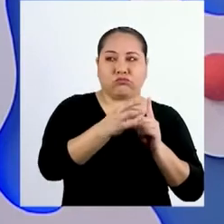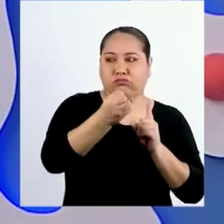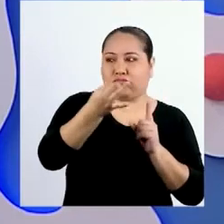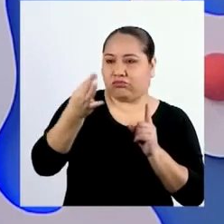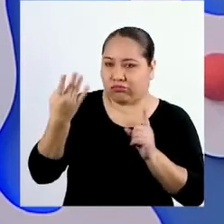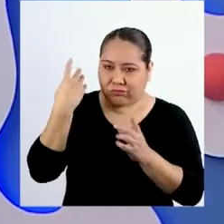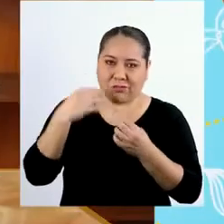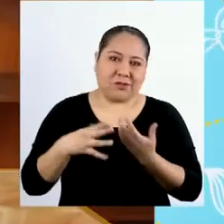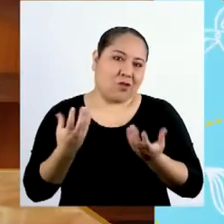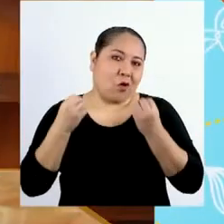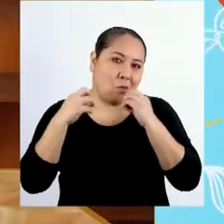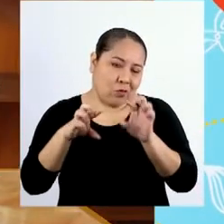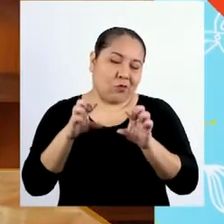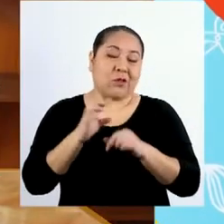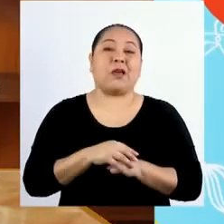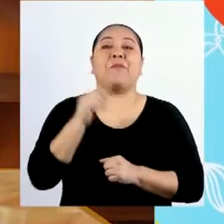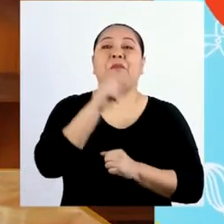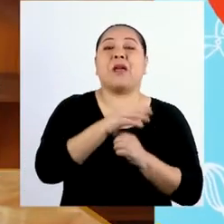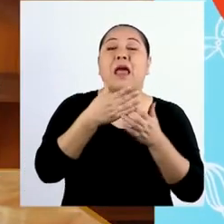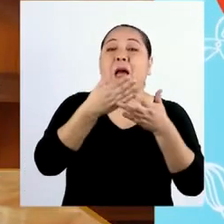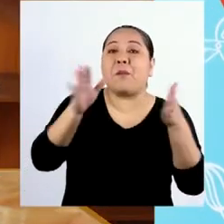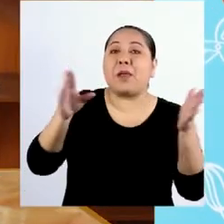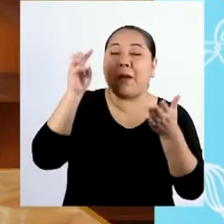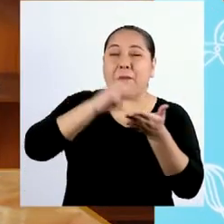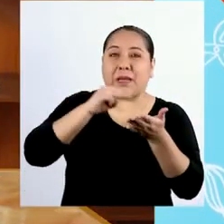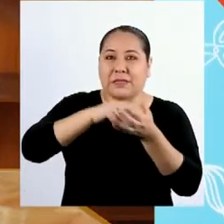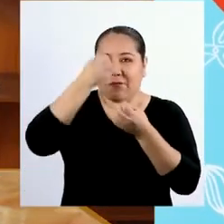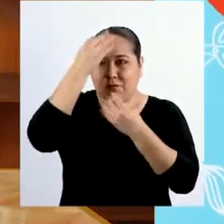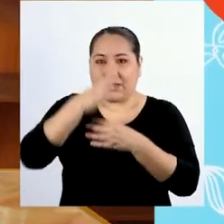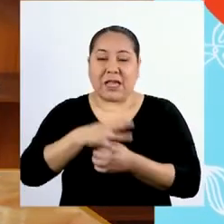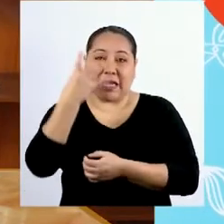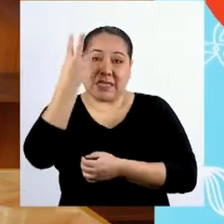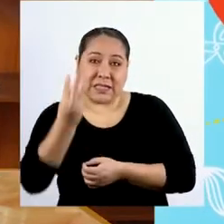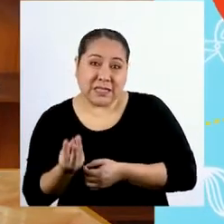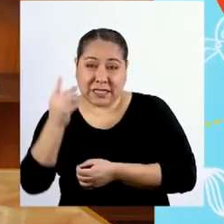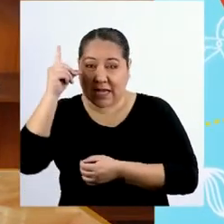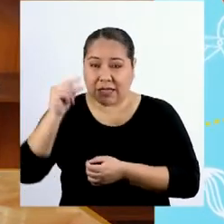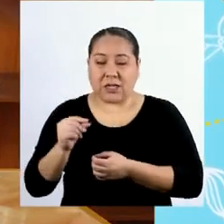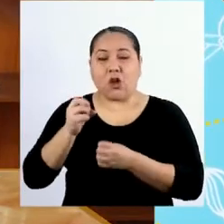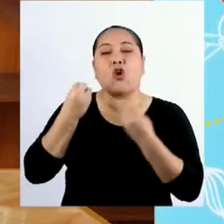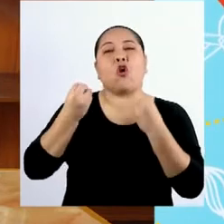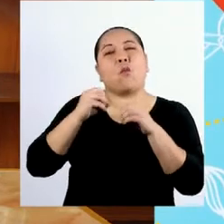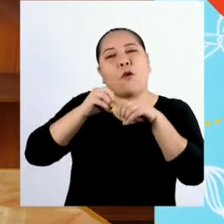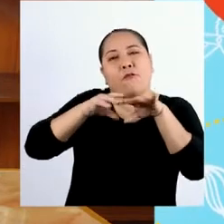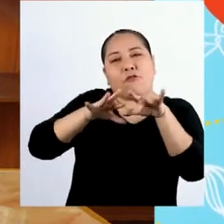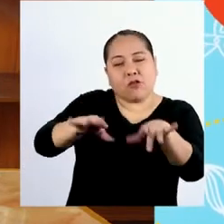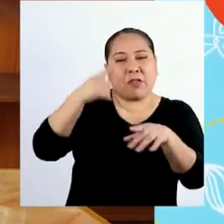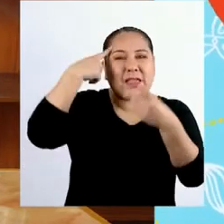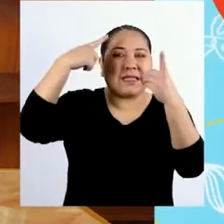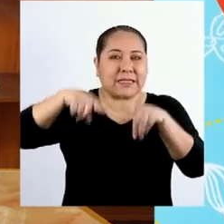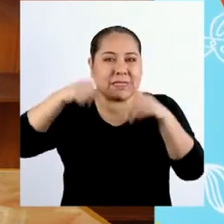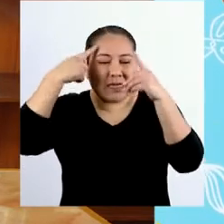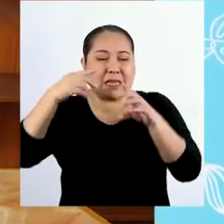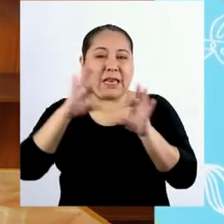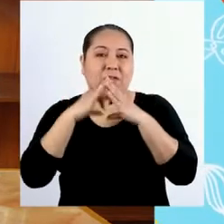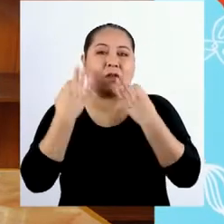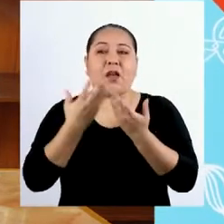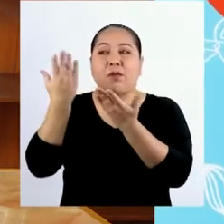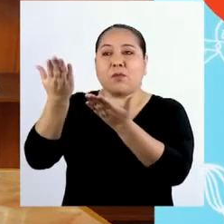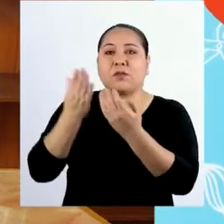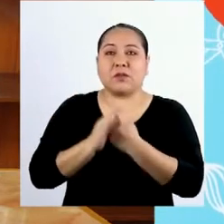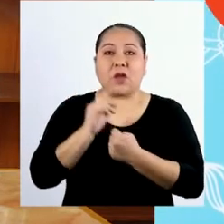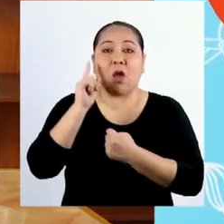opciones. Para ampliar la información sobre la escasez y su influencia en la toma de decisiones, en la familia hemos